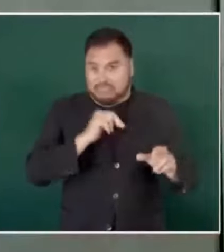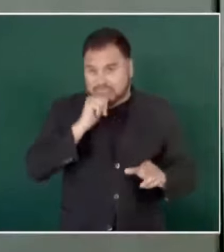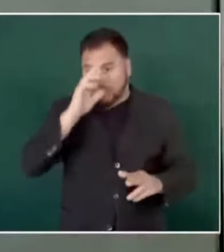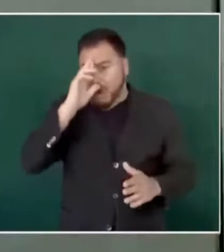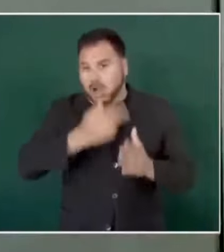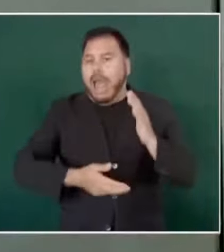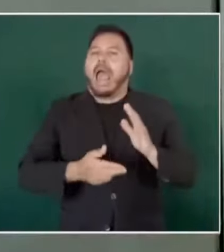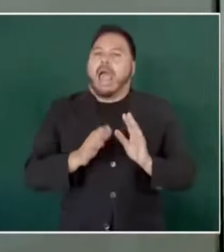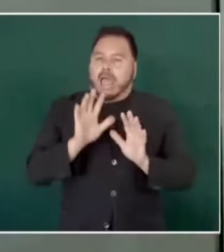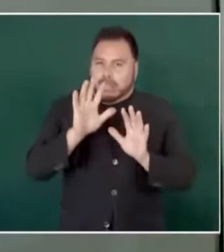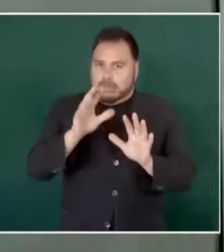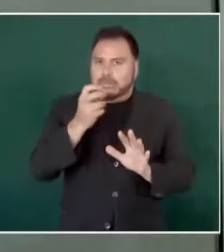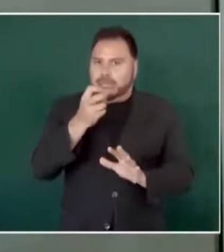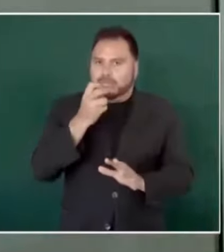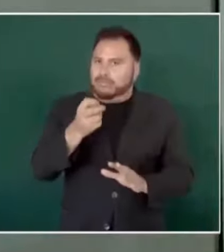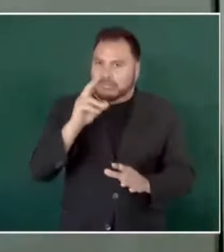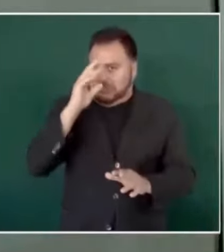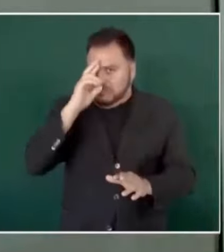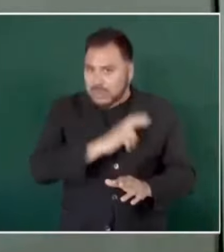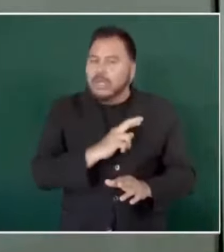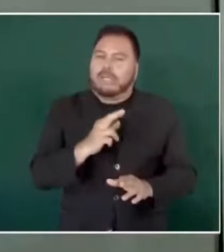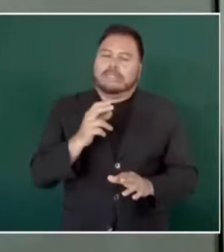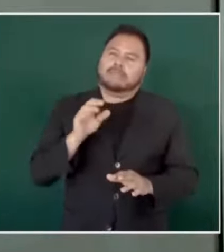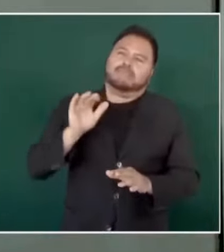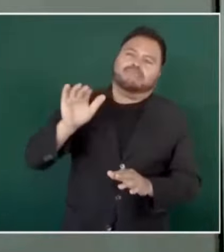sea quien sea.